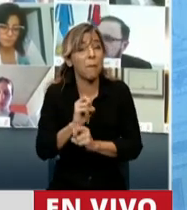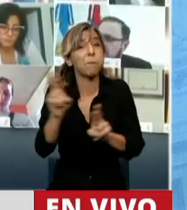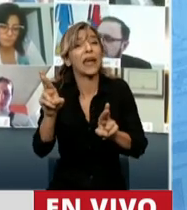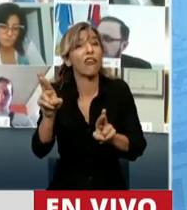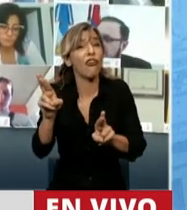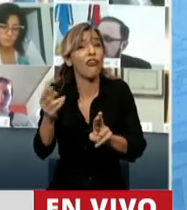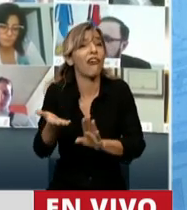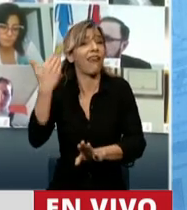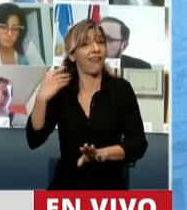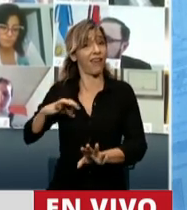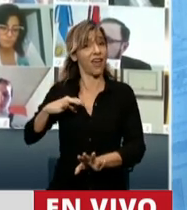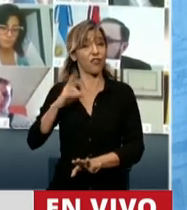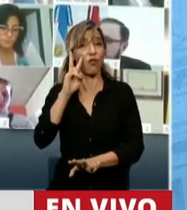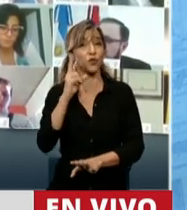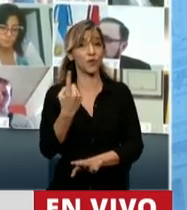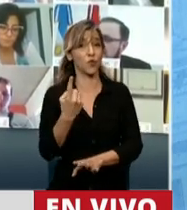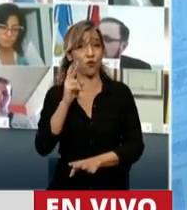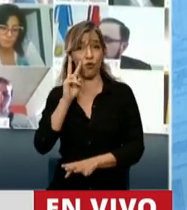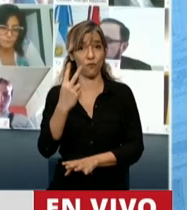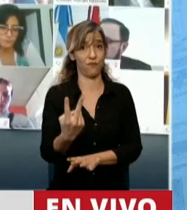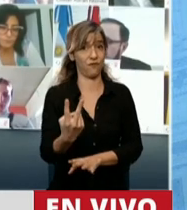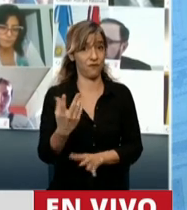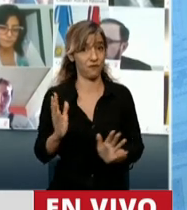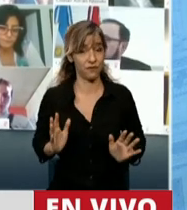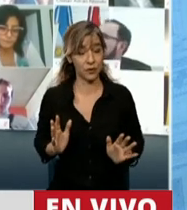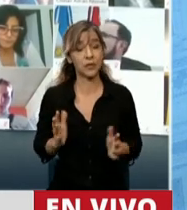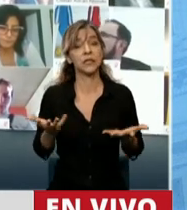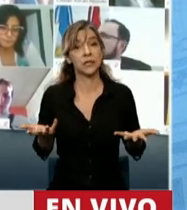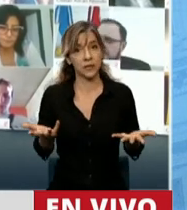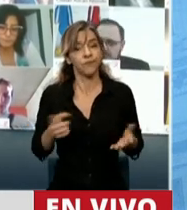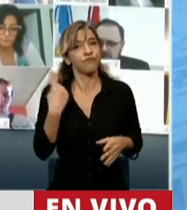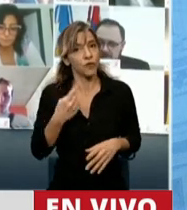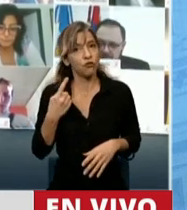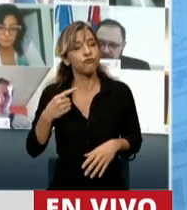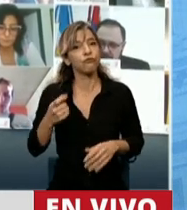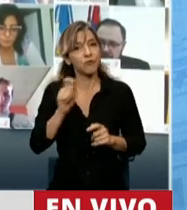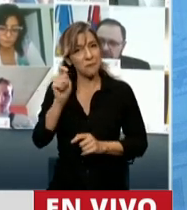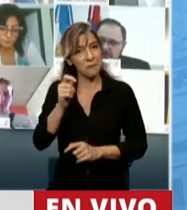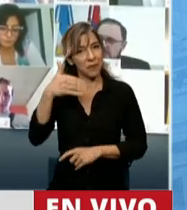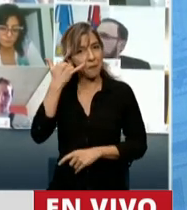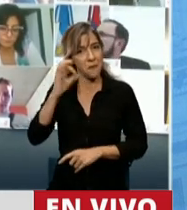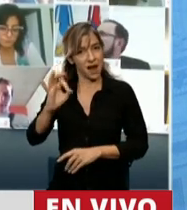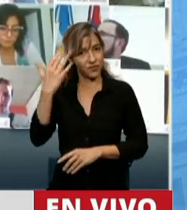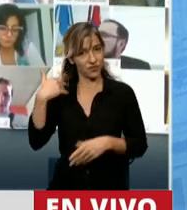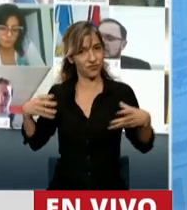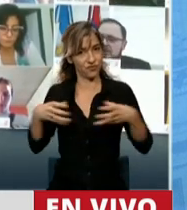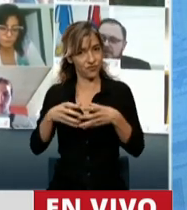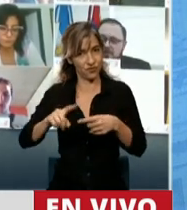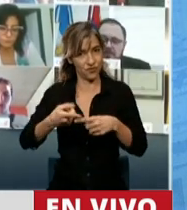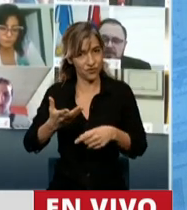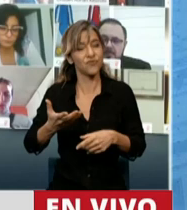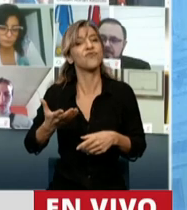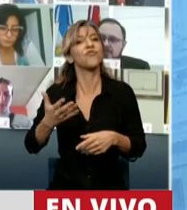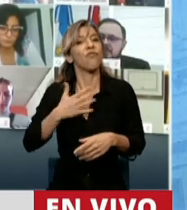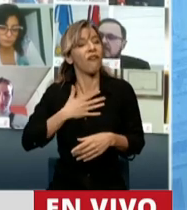2001-2002. Por eso, en mayo, desde Juntos por el Cambio, previendo la crisis económica en que nos